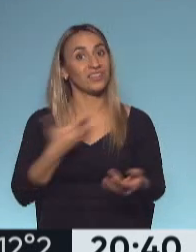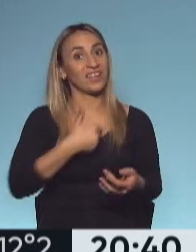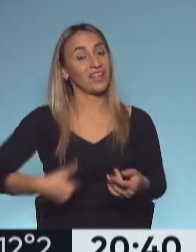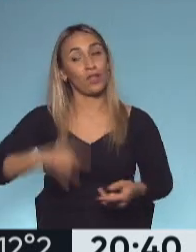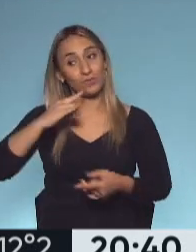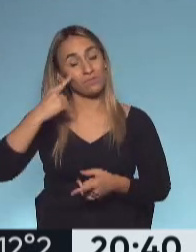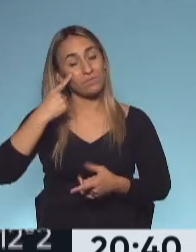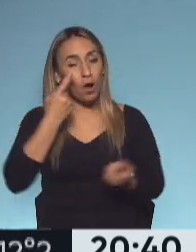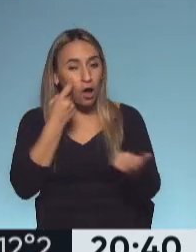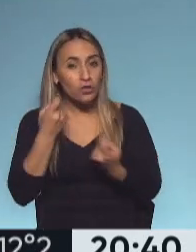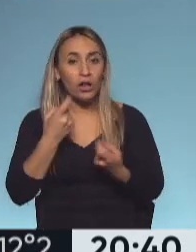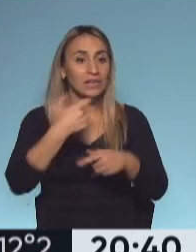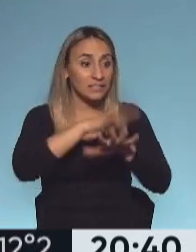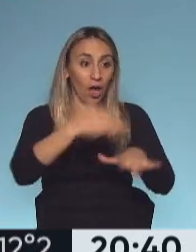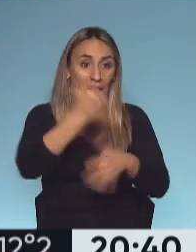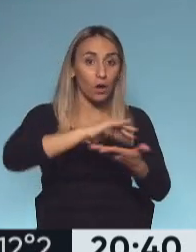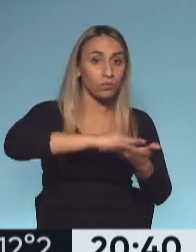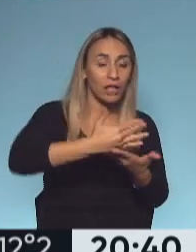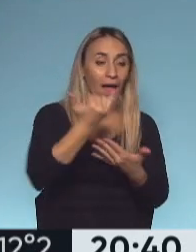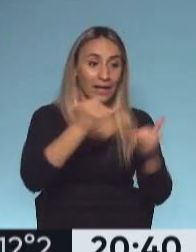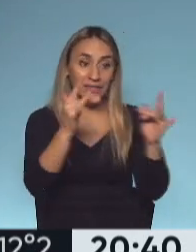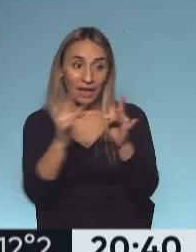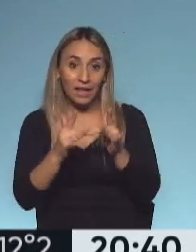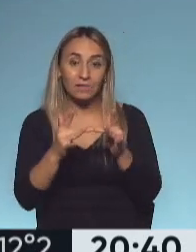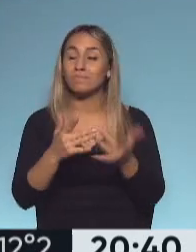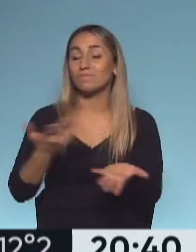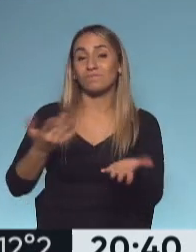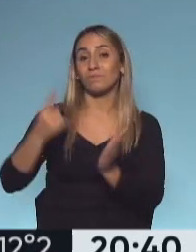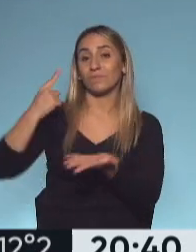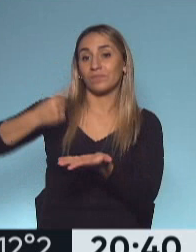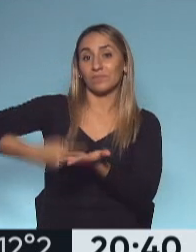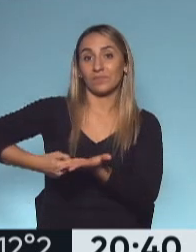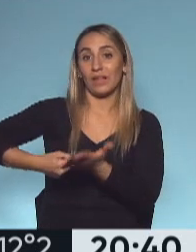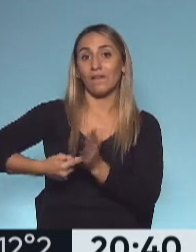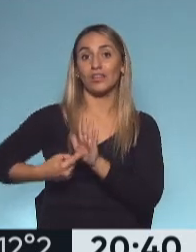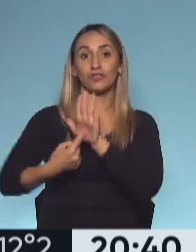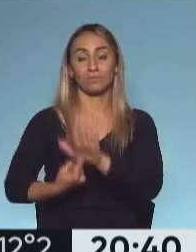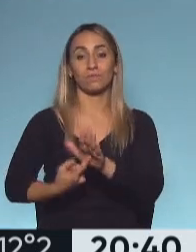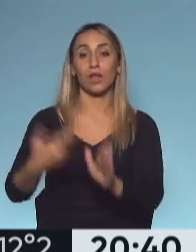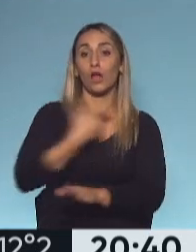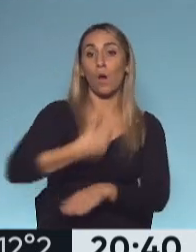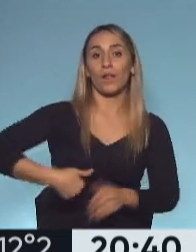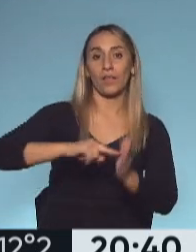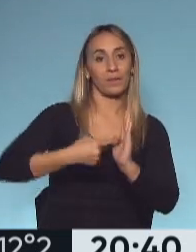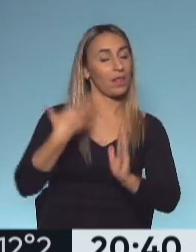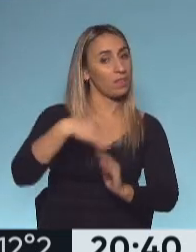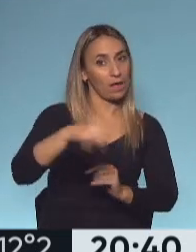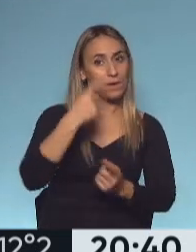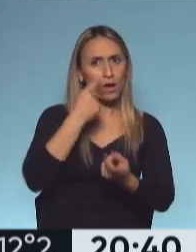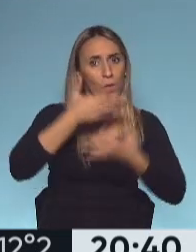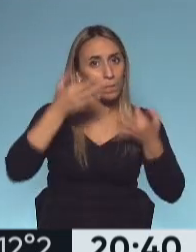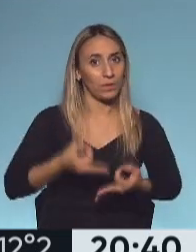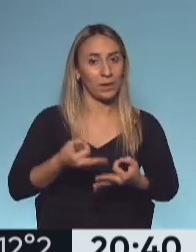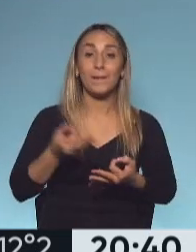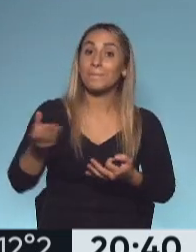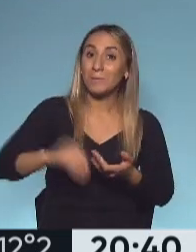acceso a Internet. ¿Quién tiene que garantizarlo? Según este fallo, el gobierno de la Ciudad de Buenos Aires, que además en la